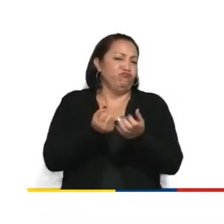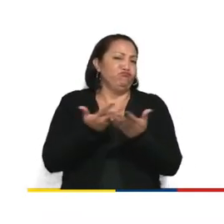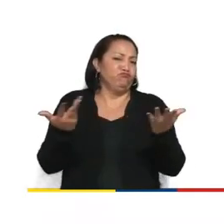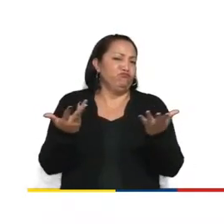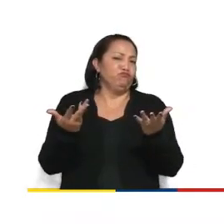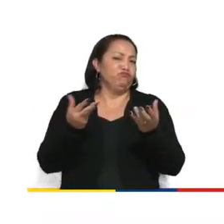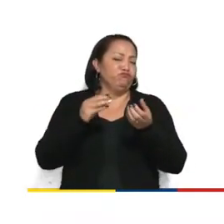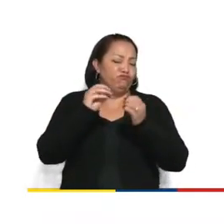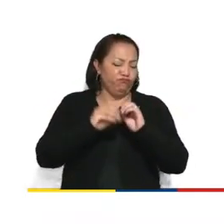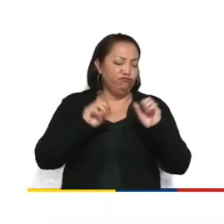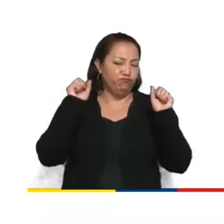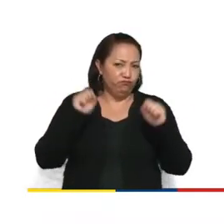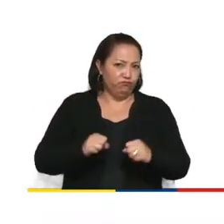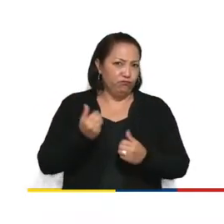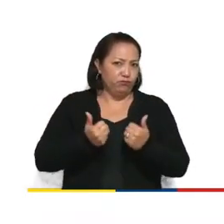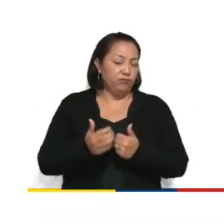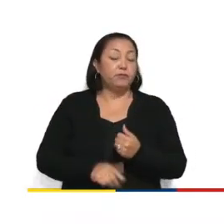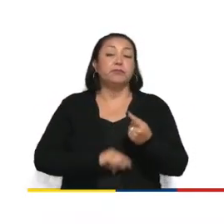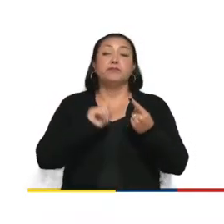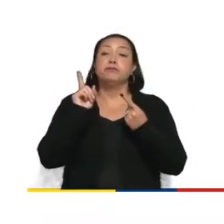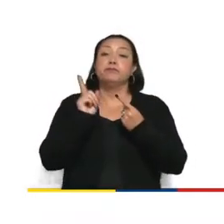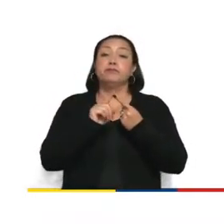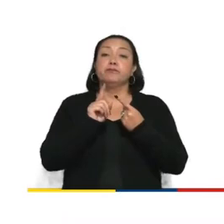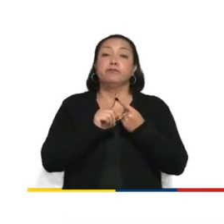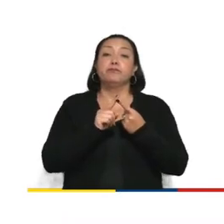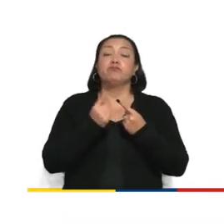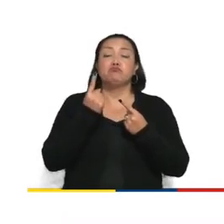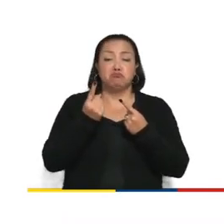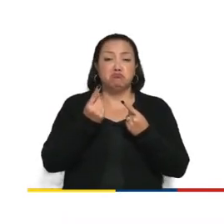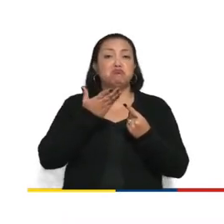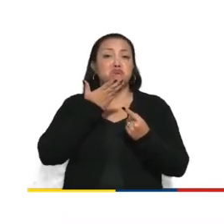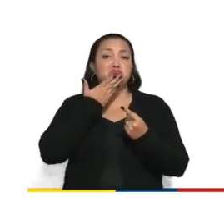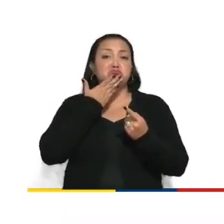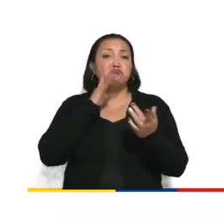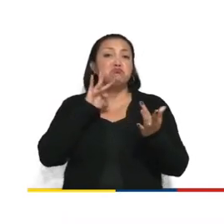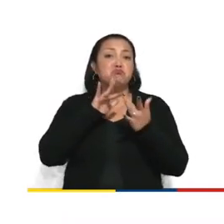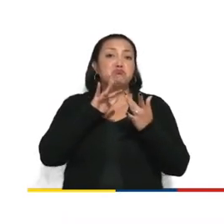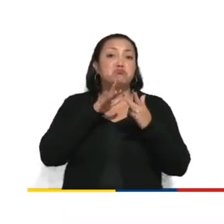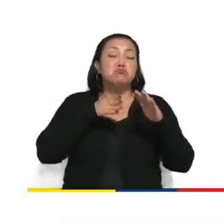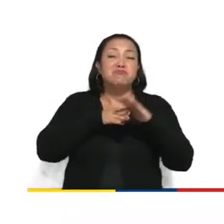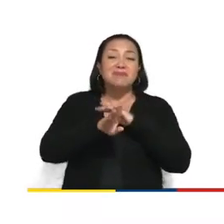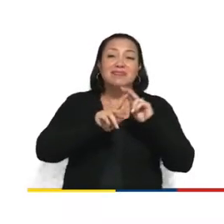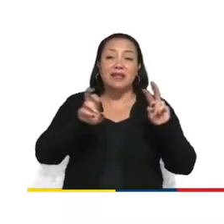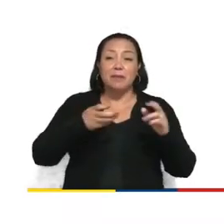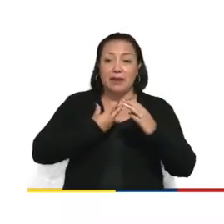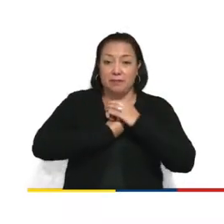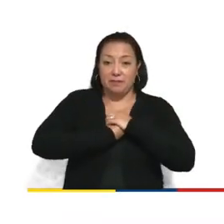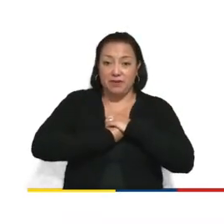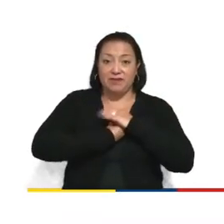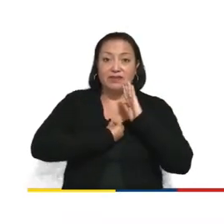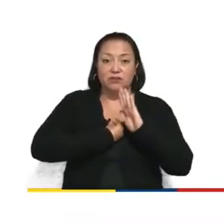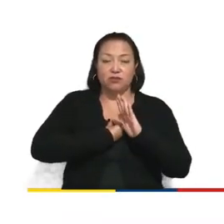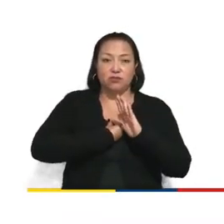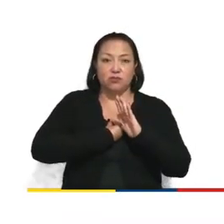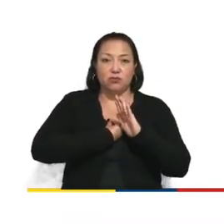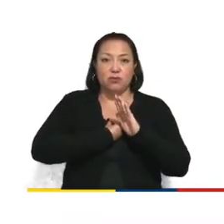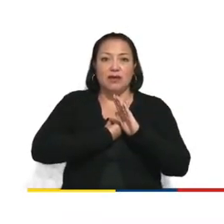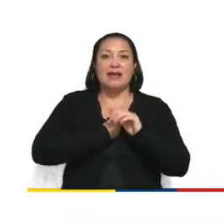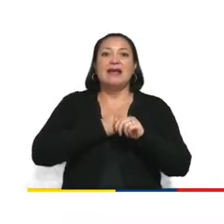hacerlo. La única manera que es amigable con las leyes de privacidad es la dirección IP.